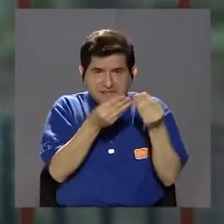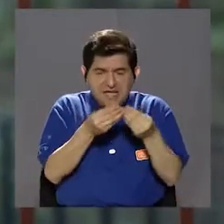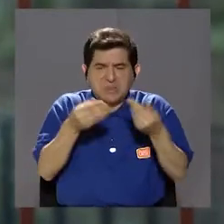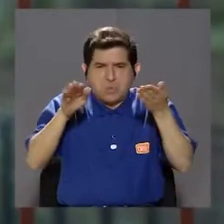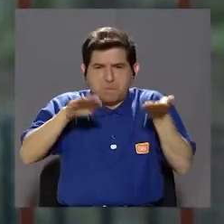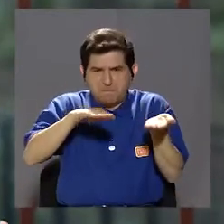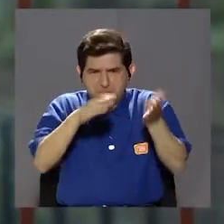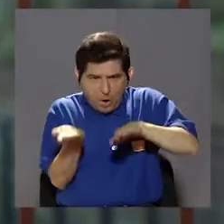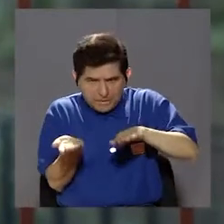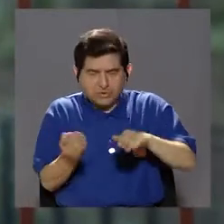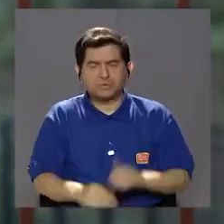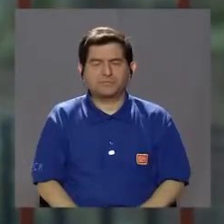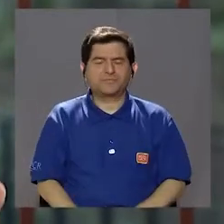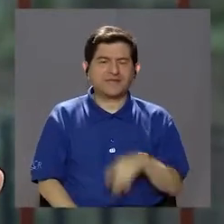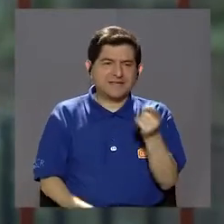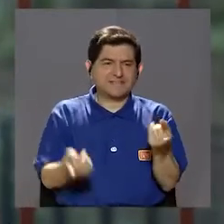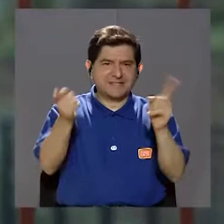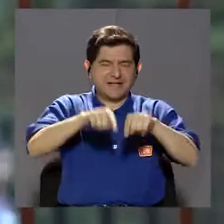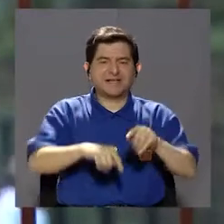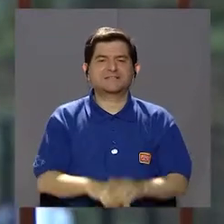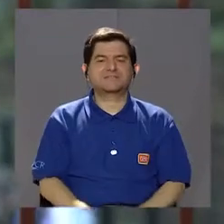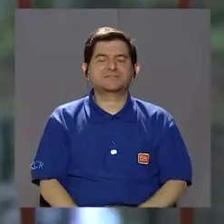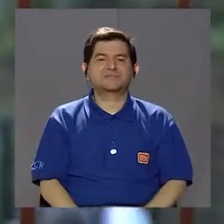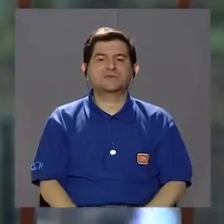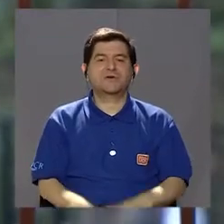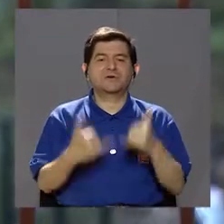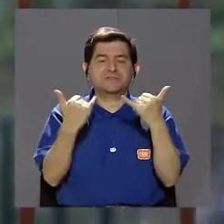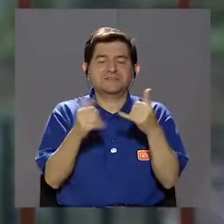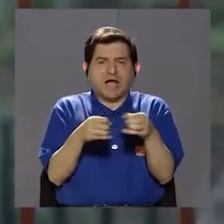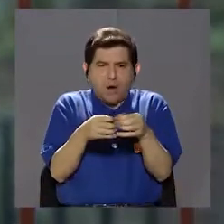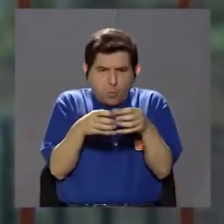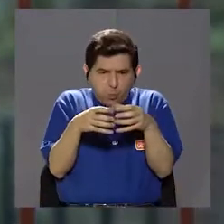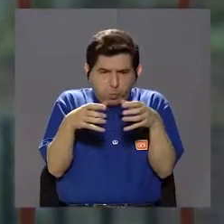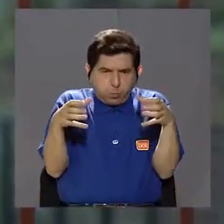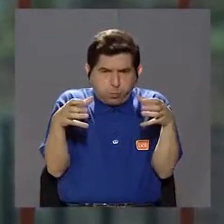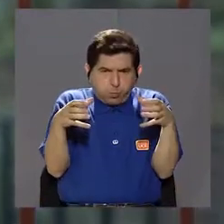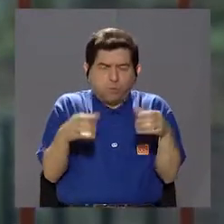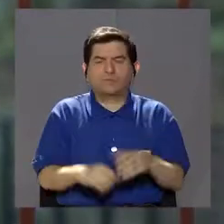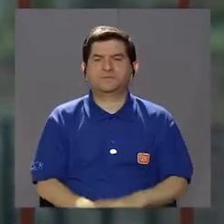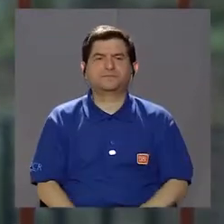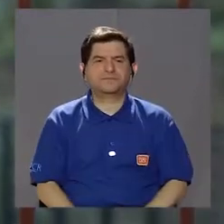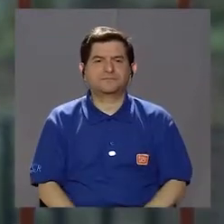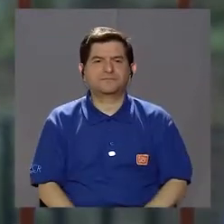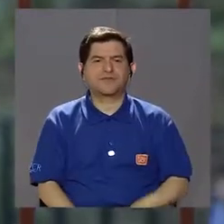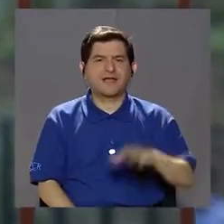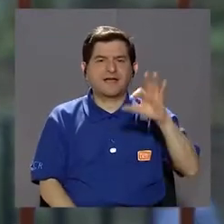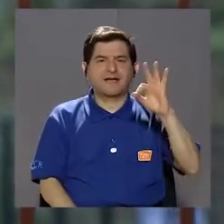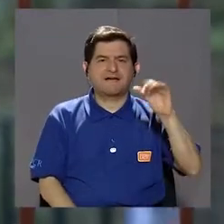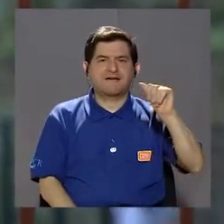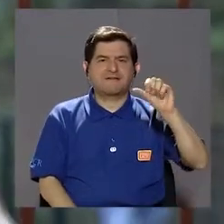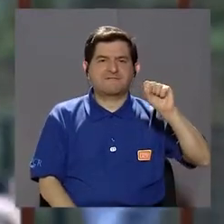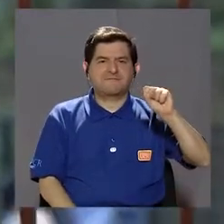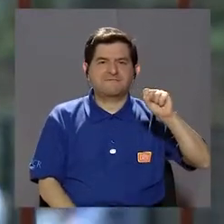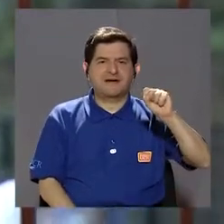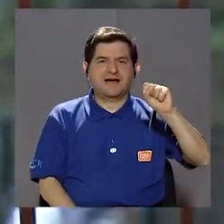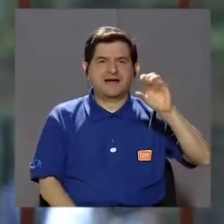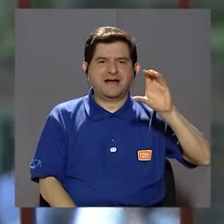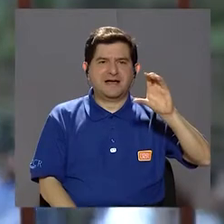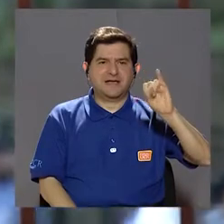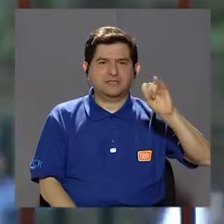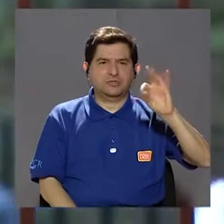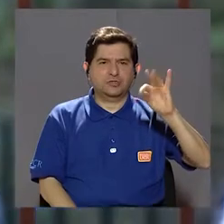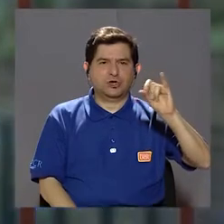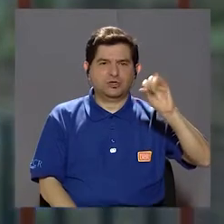Entonces el término tenía que ser fasciotis, que sería la inflamación, no debería llamarse facitis. Pero